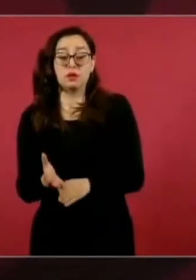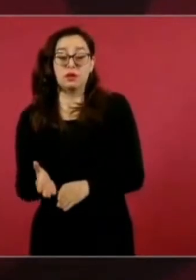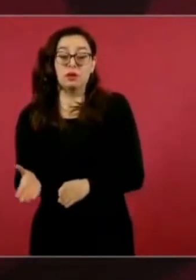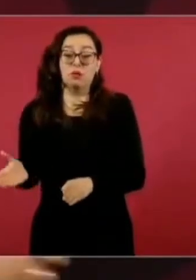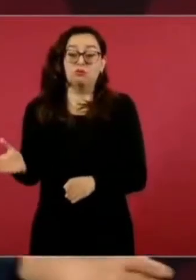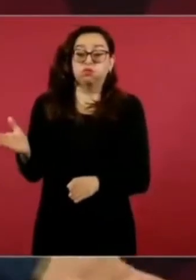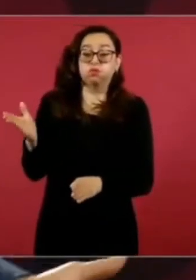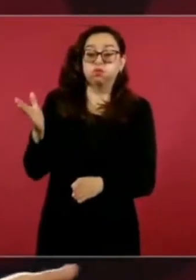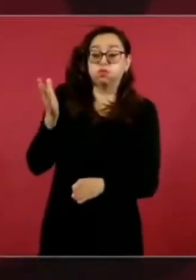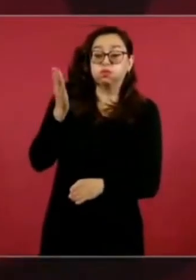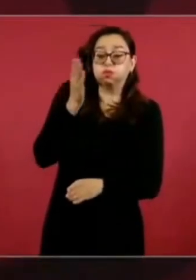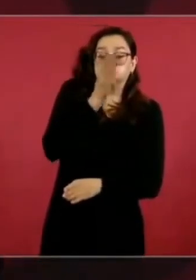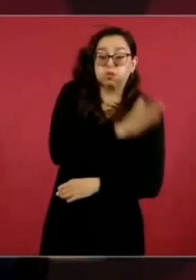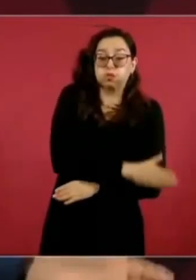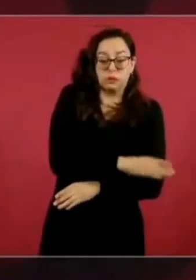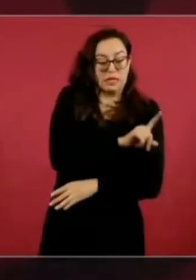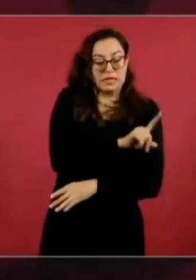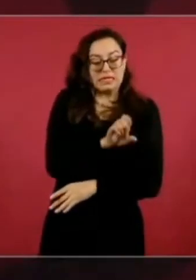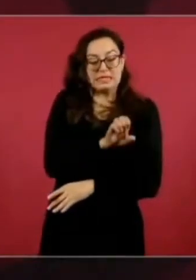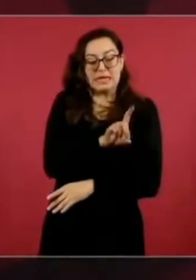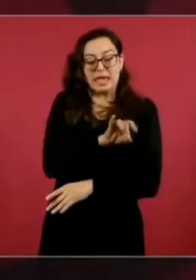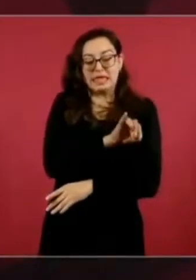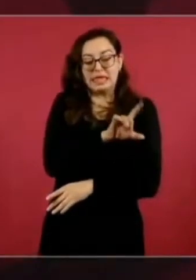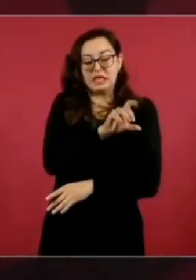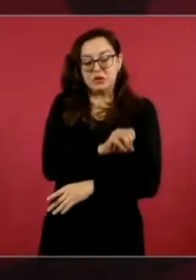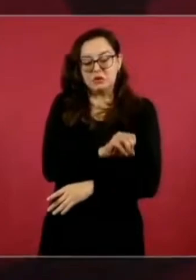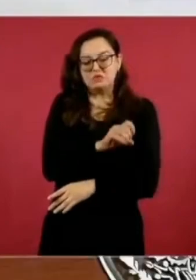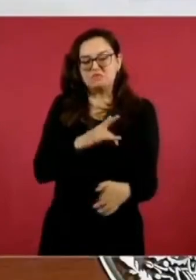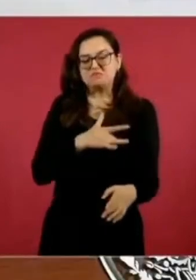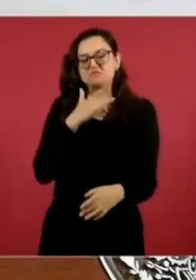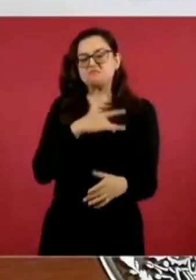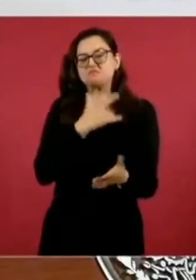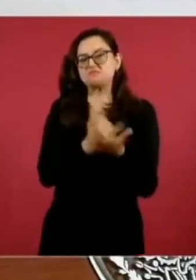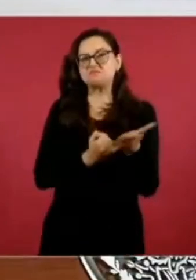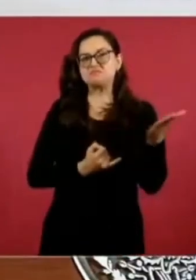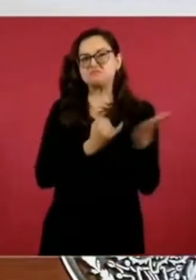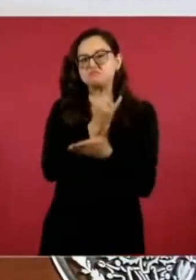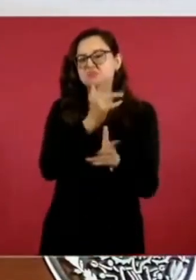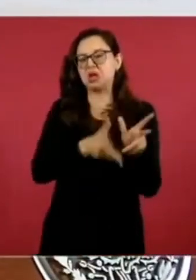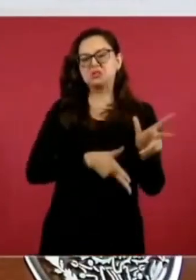desaparecer los trenes de pasajeros,